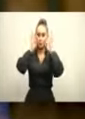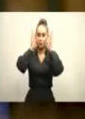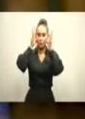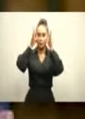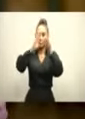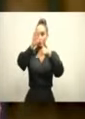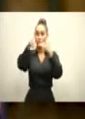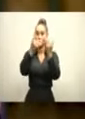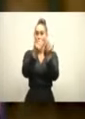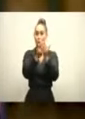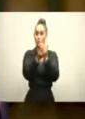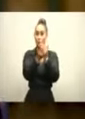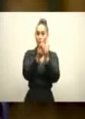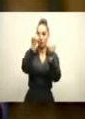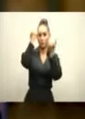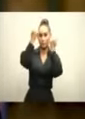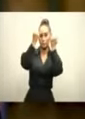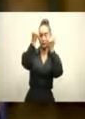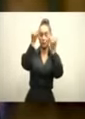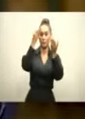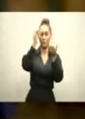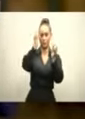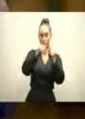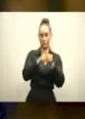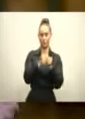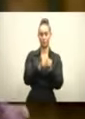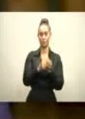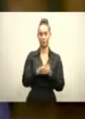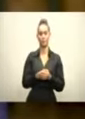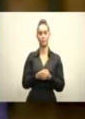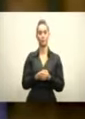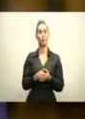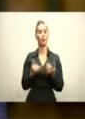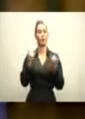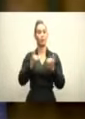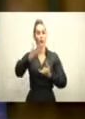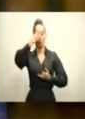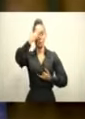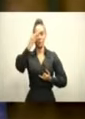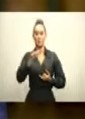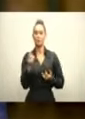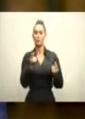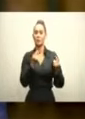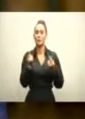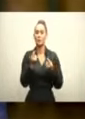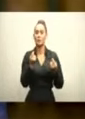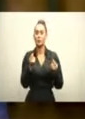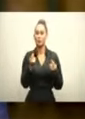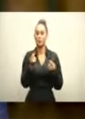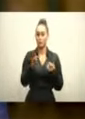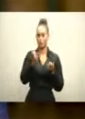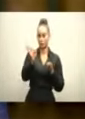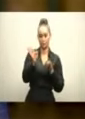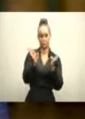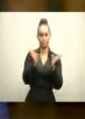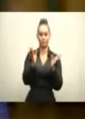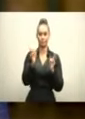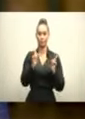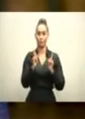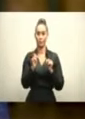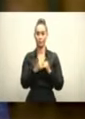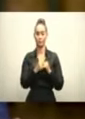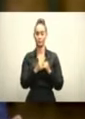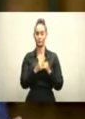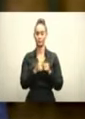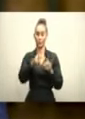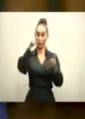posibles y ahora tomaremos la decisión sobre qué camino escoger. Como saben, este es el proyecto más